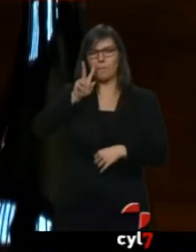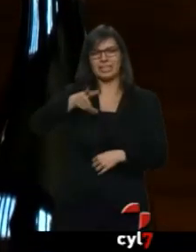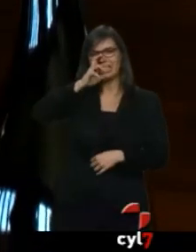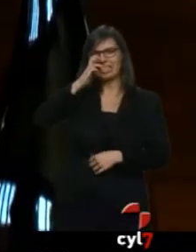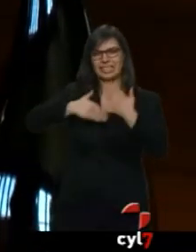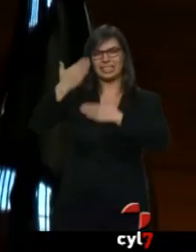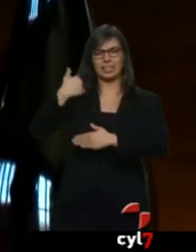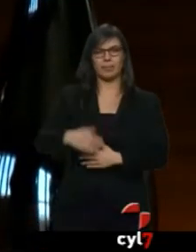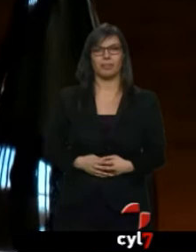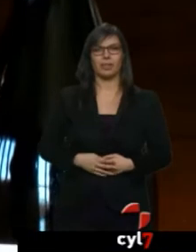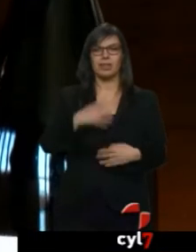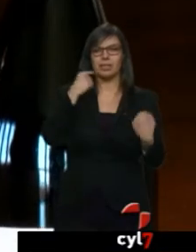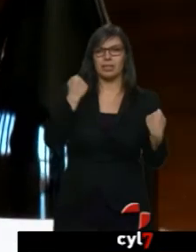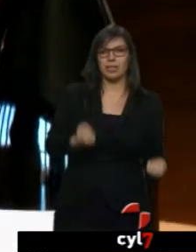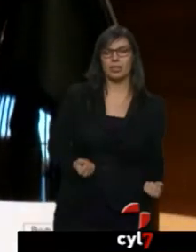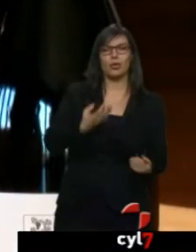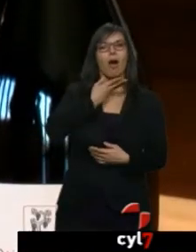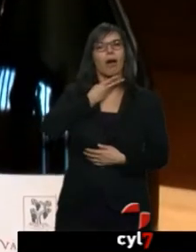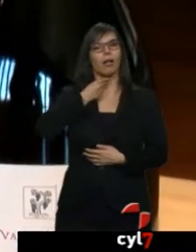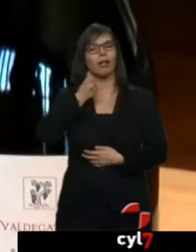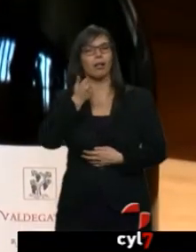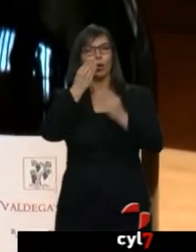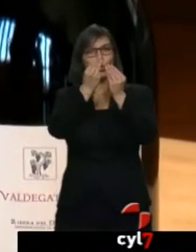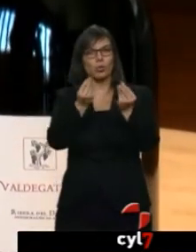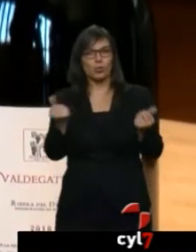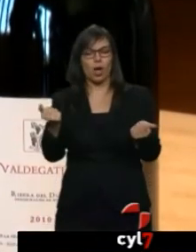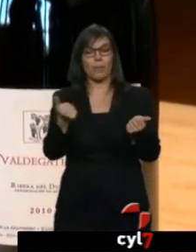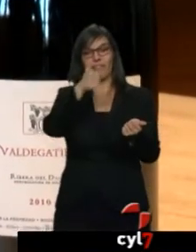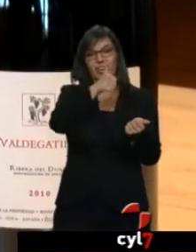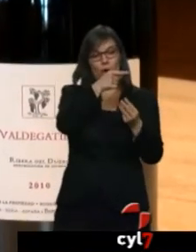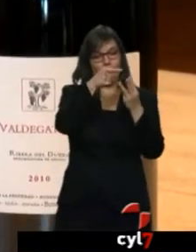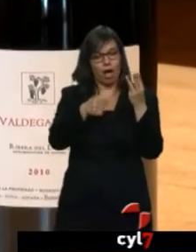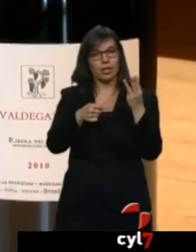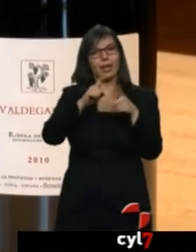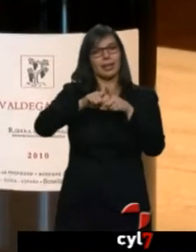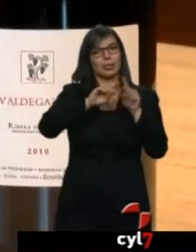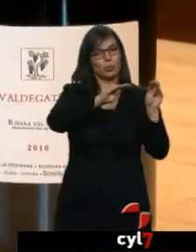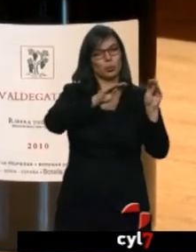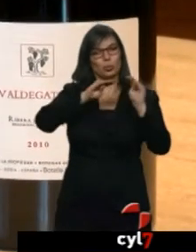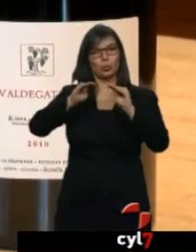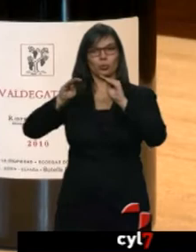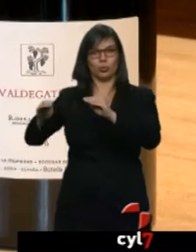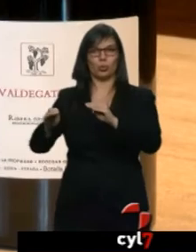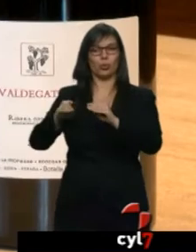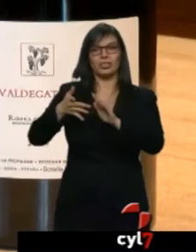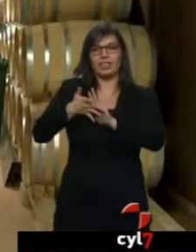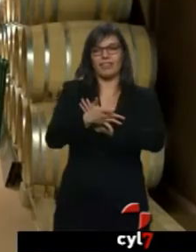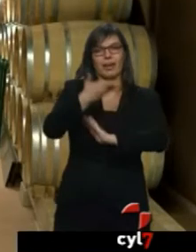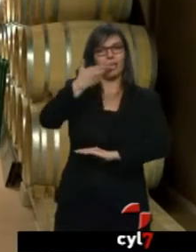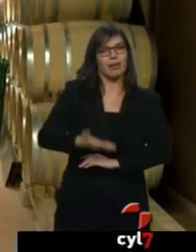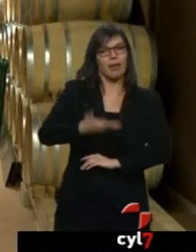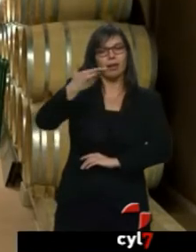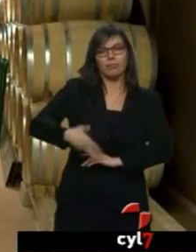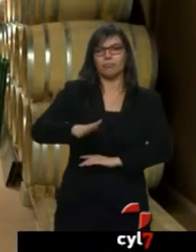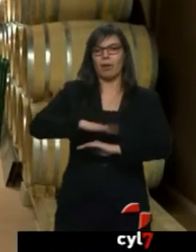Intenso, aterciopelado, suave, cada uno de estos vinos reúne unas características que lo convierten en un producto indispensable para cualquier